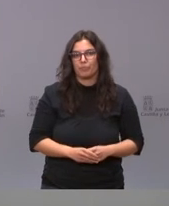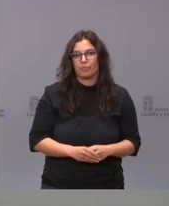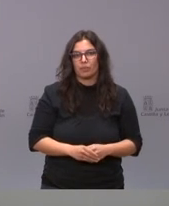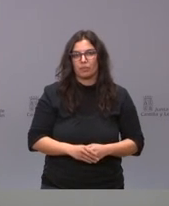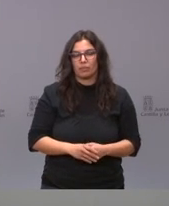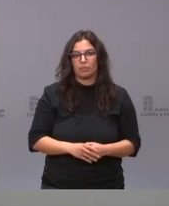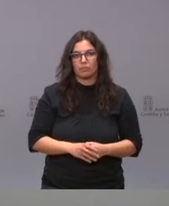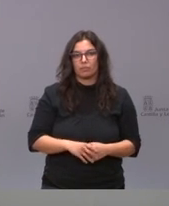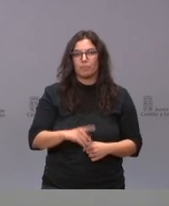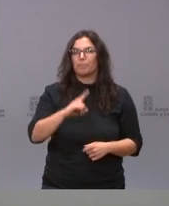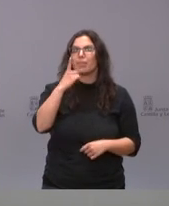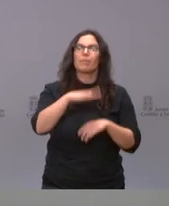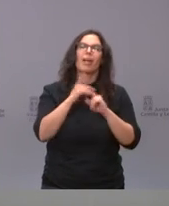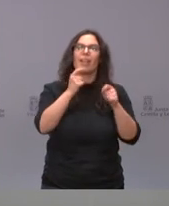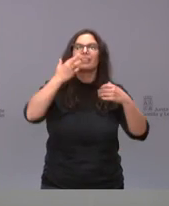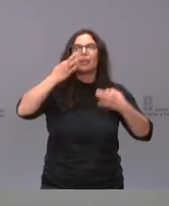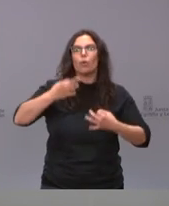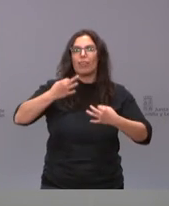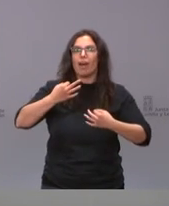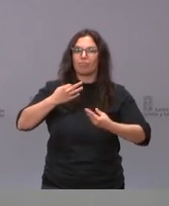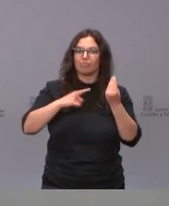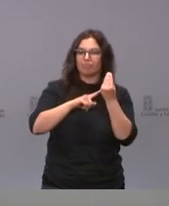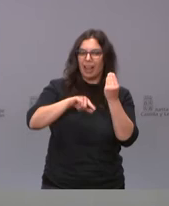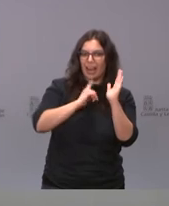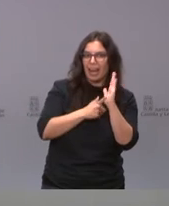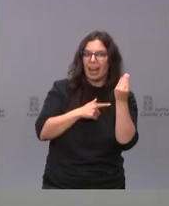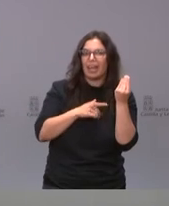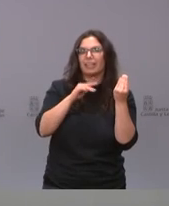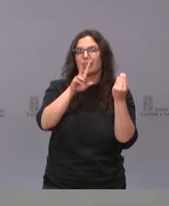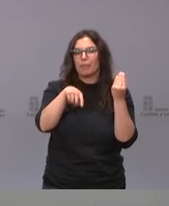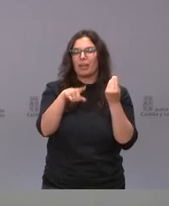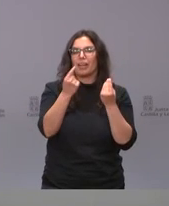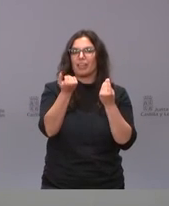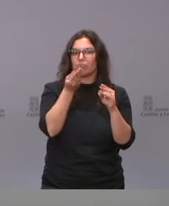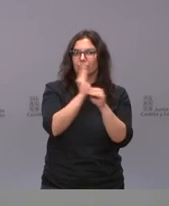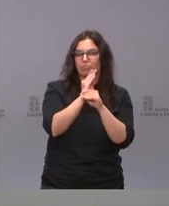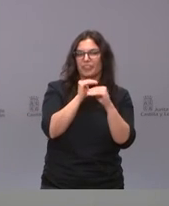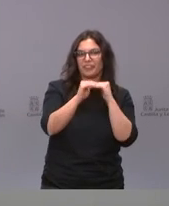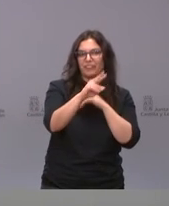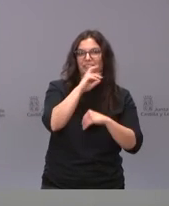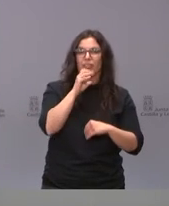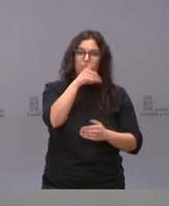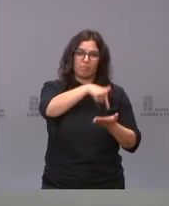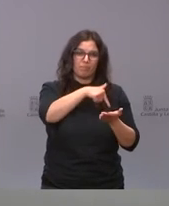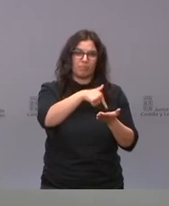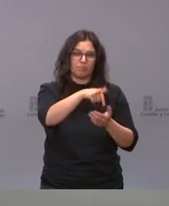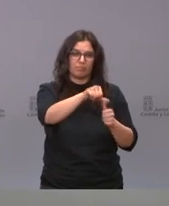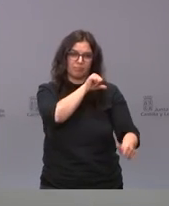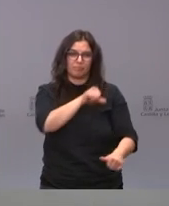dotándolos de esa seguridad jurídica y de esa seguridad o esa sostenibilidad financiera que tantas veces nos han reclamado